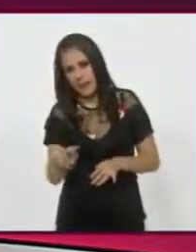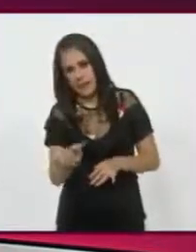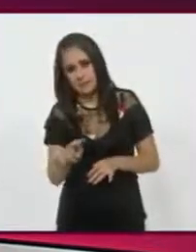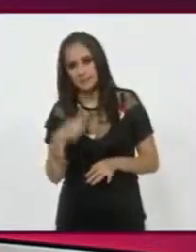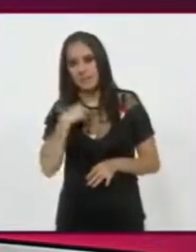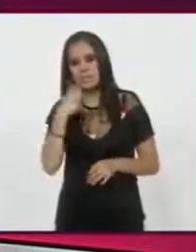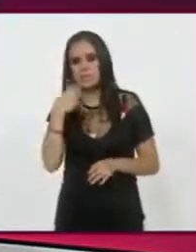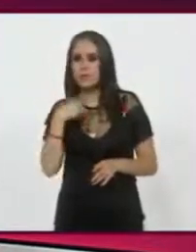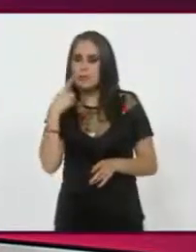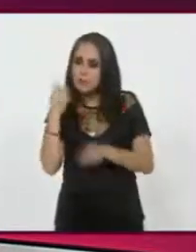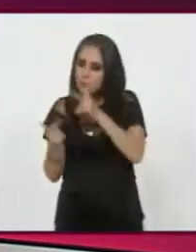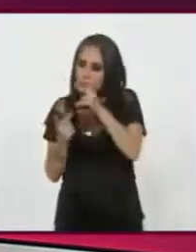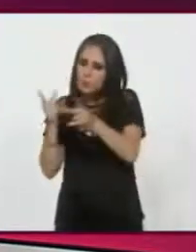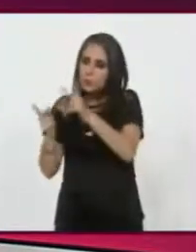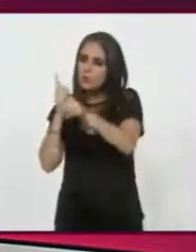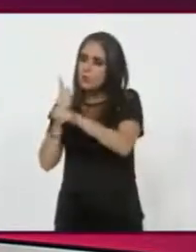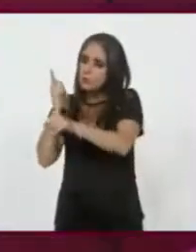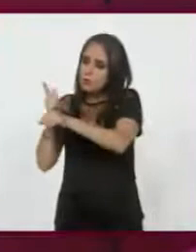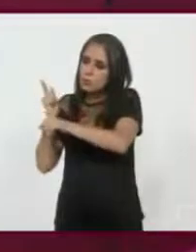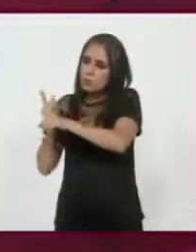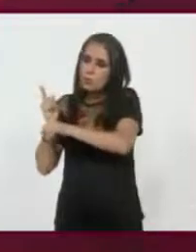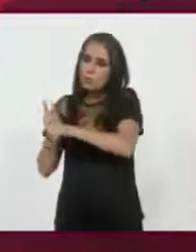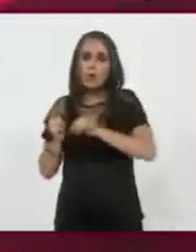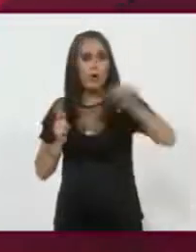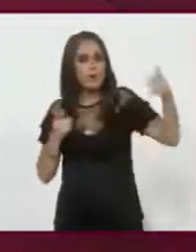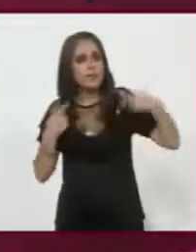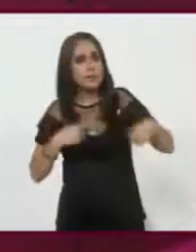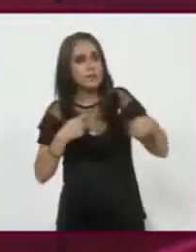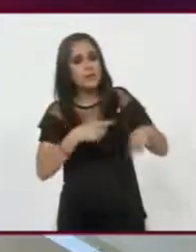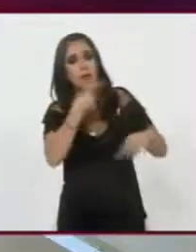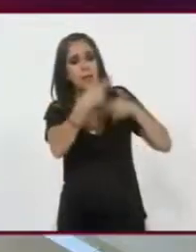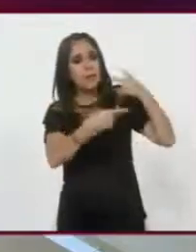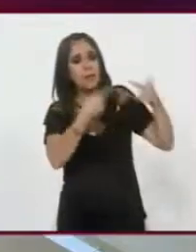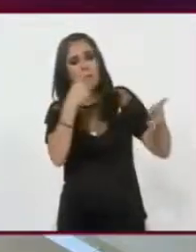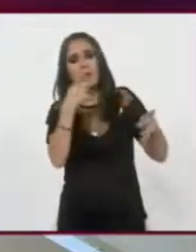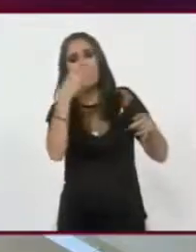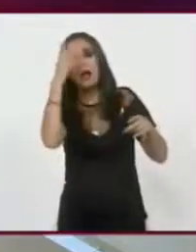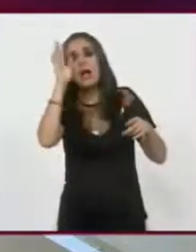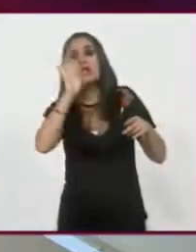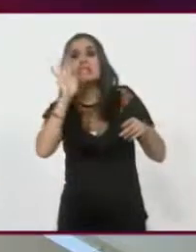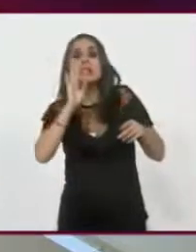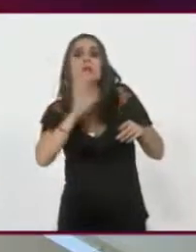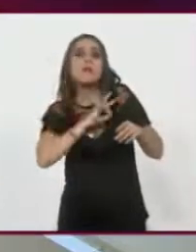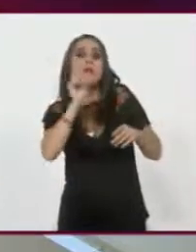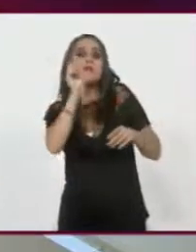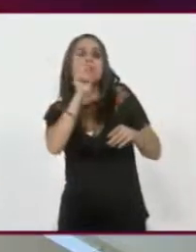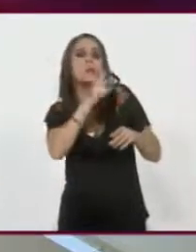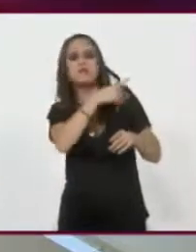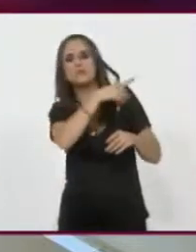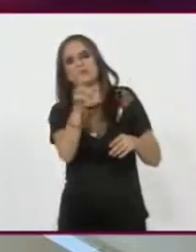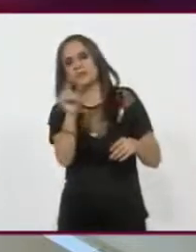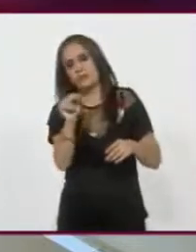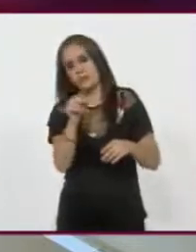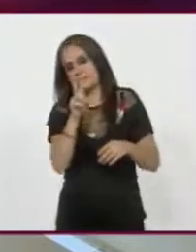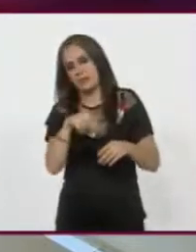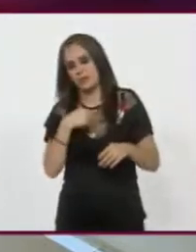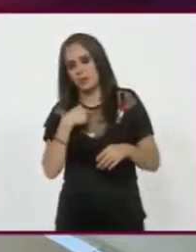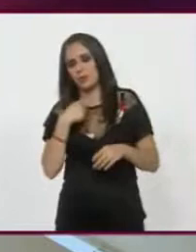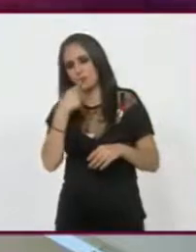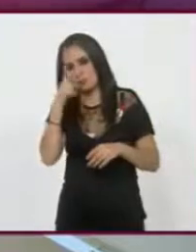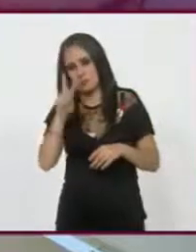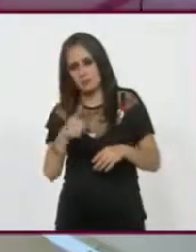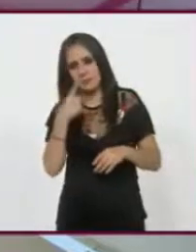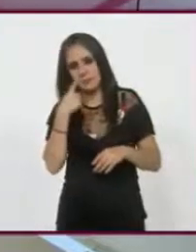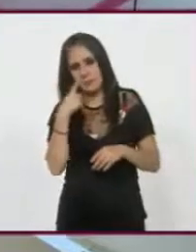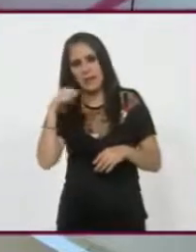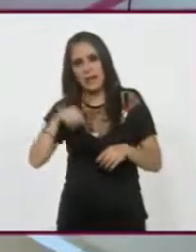diagnósticos son mejores que algunos otros pronósticos. Claro, eso bueno. Oye, a ver, ¿qué tenemos el día de hoy? Mira, pues seguimos con la explicación de la elección.